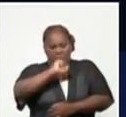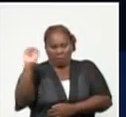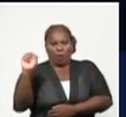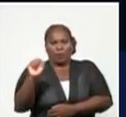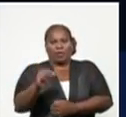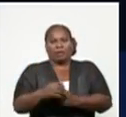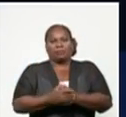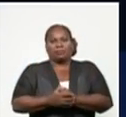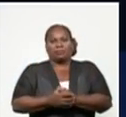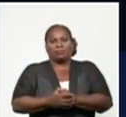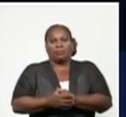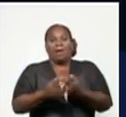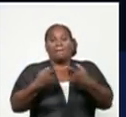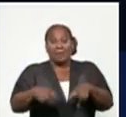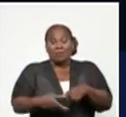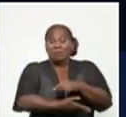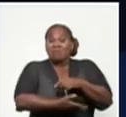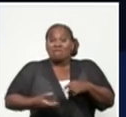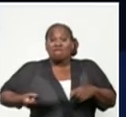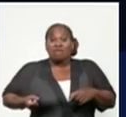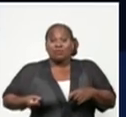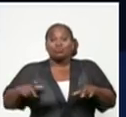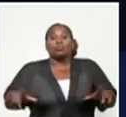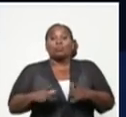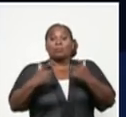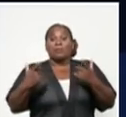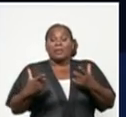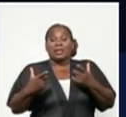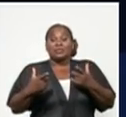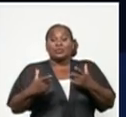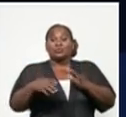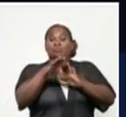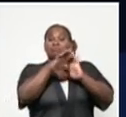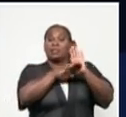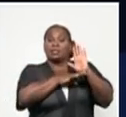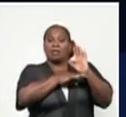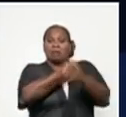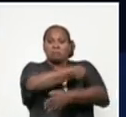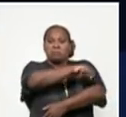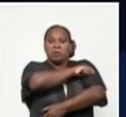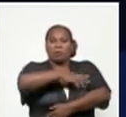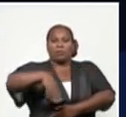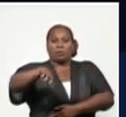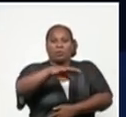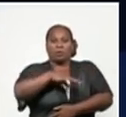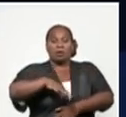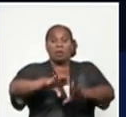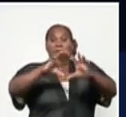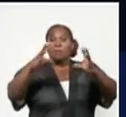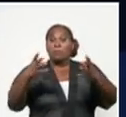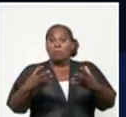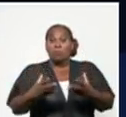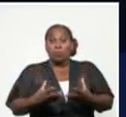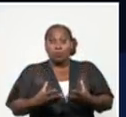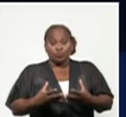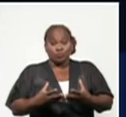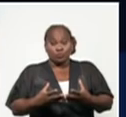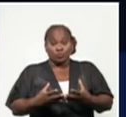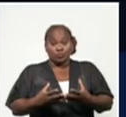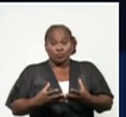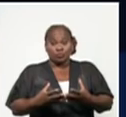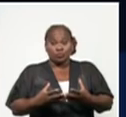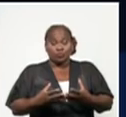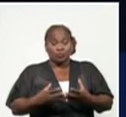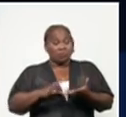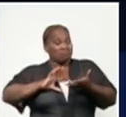vamos a lograrlo con el esfuerzo y el cumplimiento de toda la población. El mundo, como es el comportamiento de esta enfermedad, muy